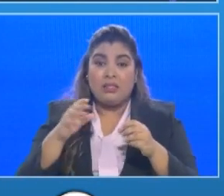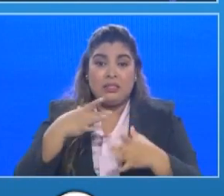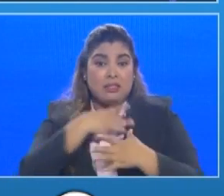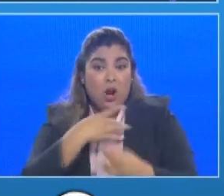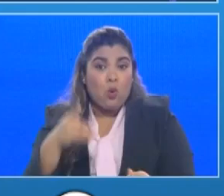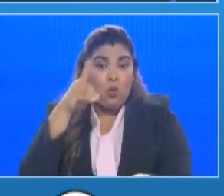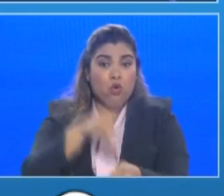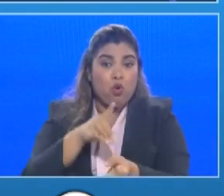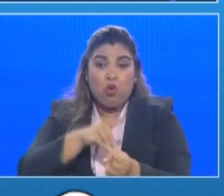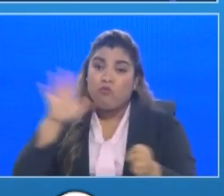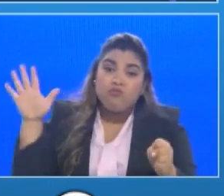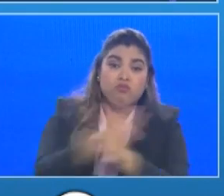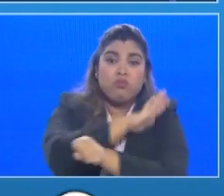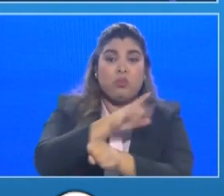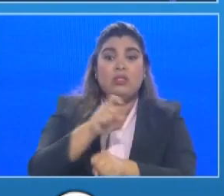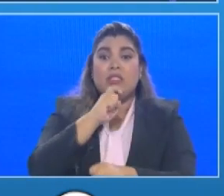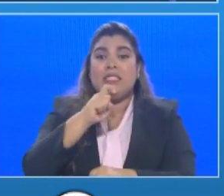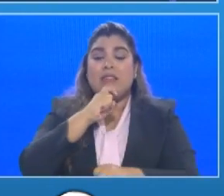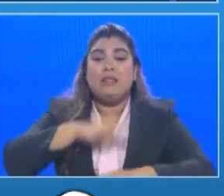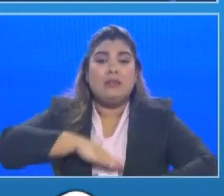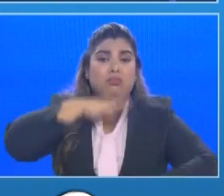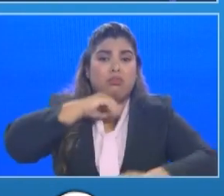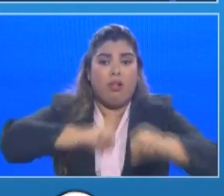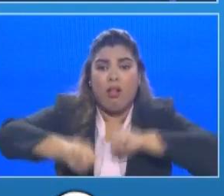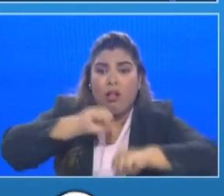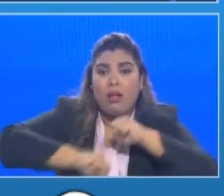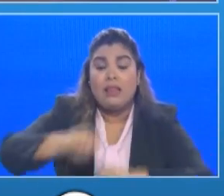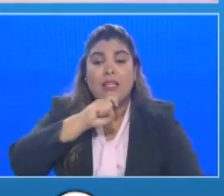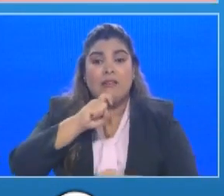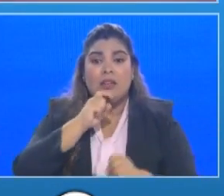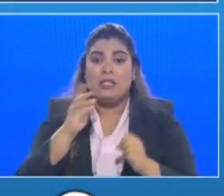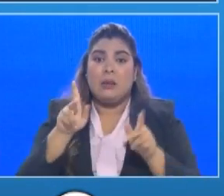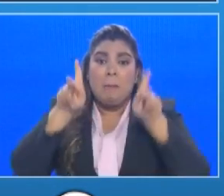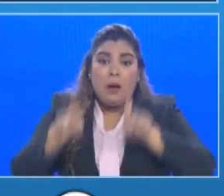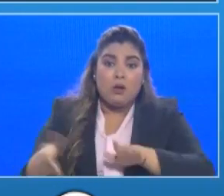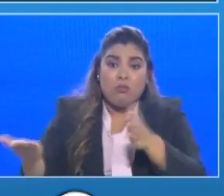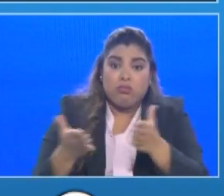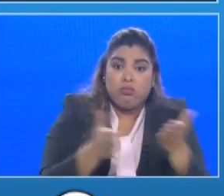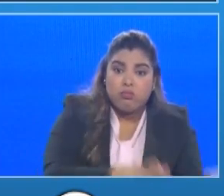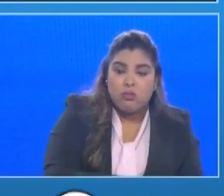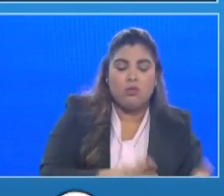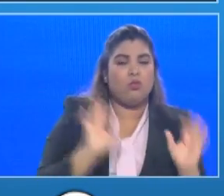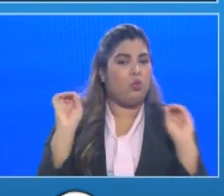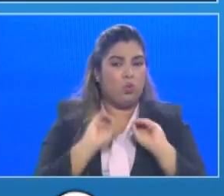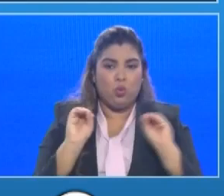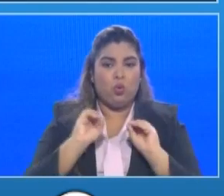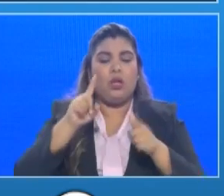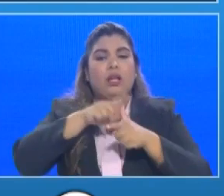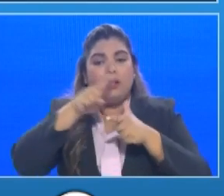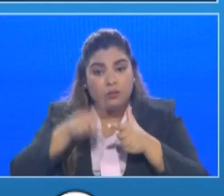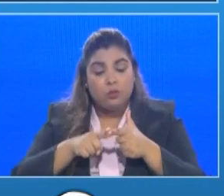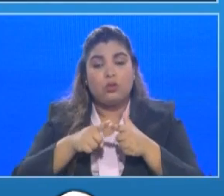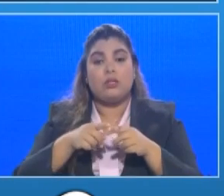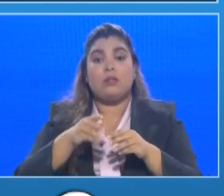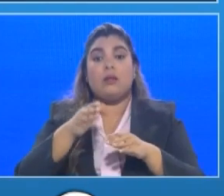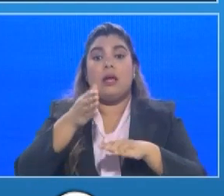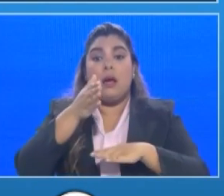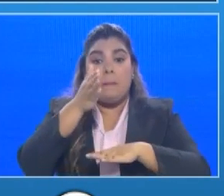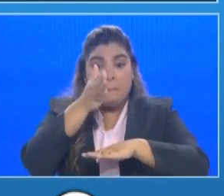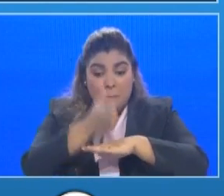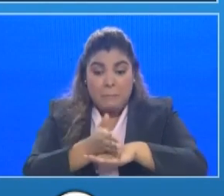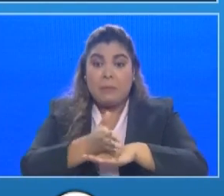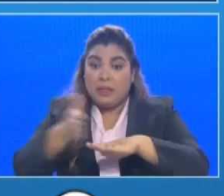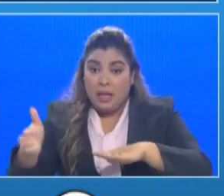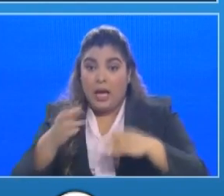económico se pueda tener esa solidaridad para que todos tengamos de alguna manera el mínimo básico para poder